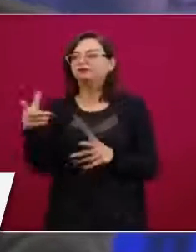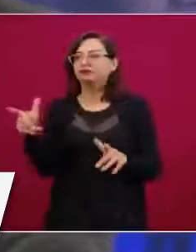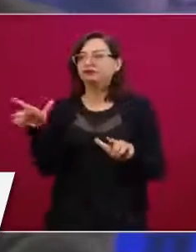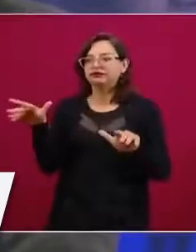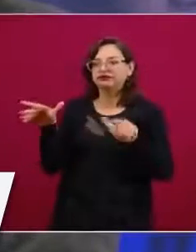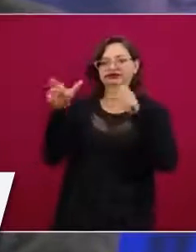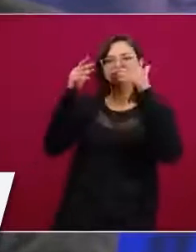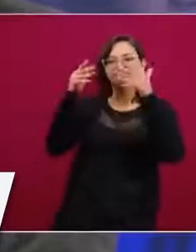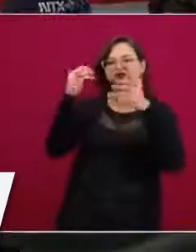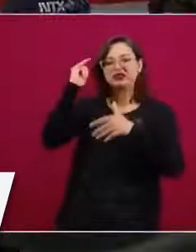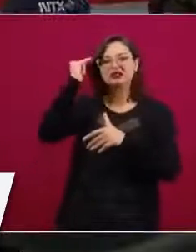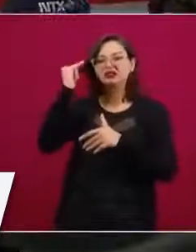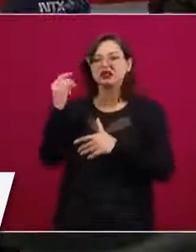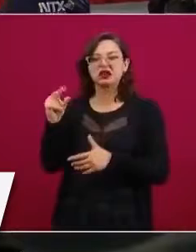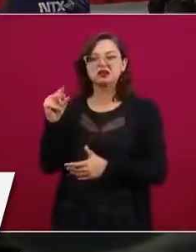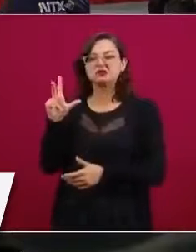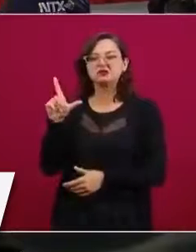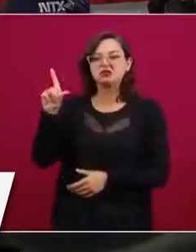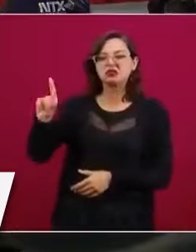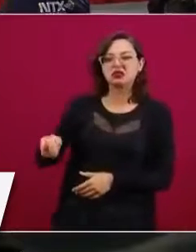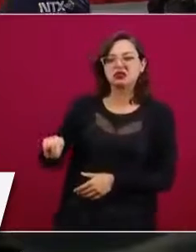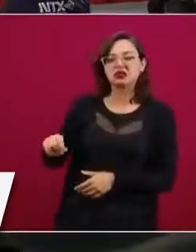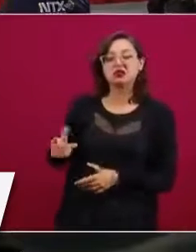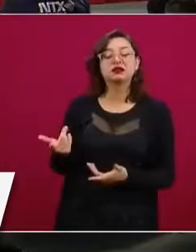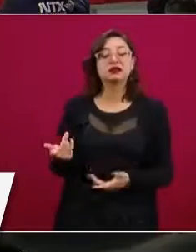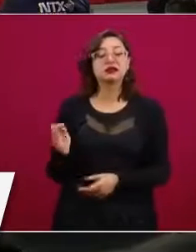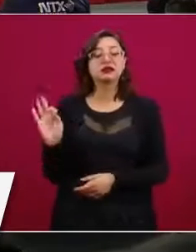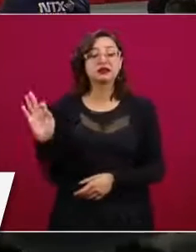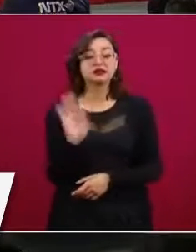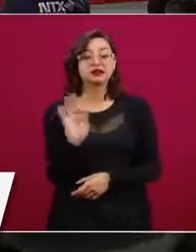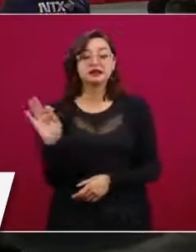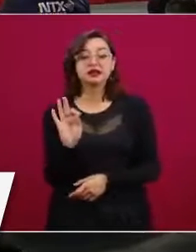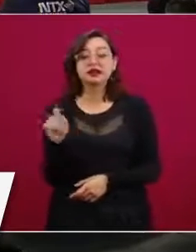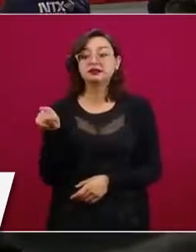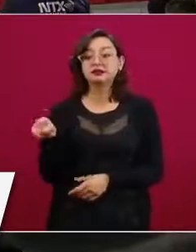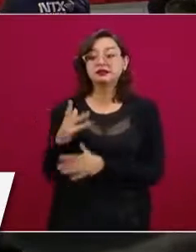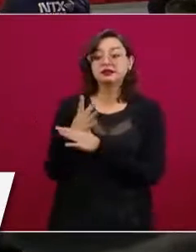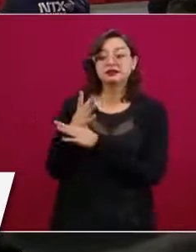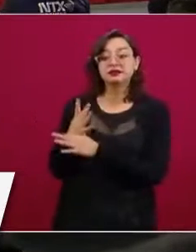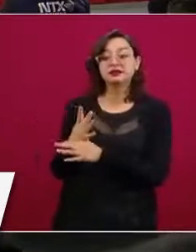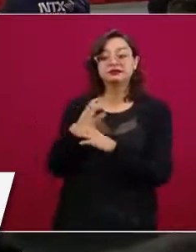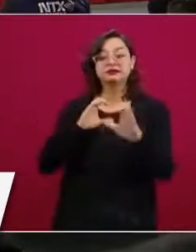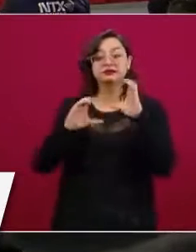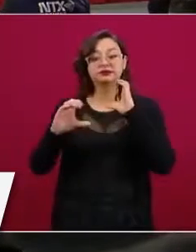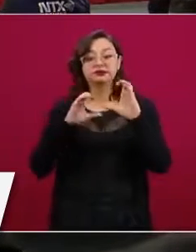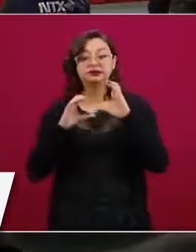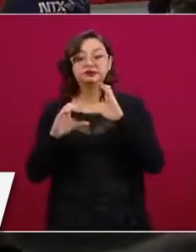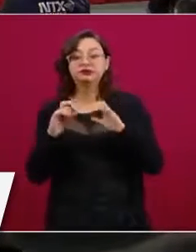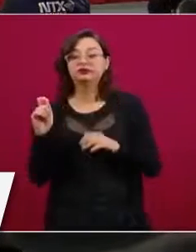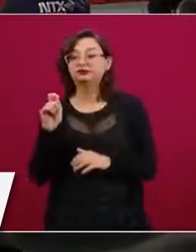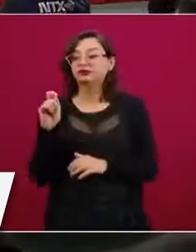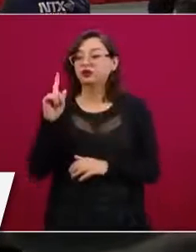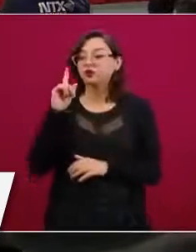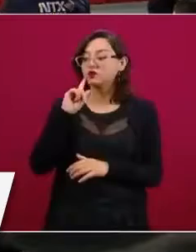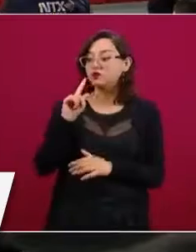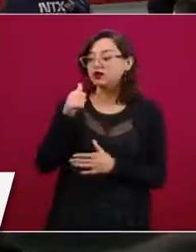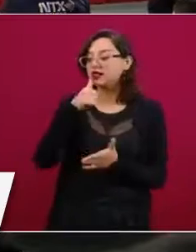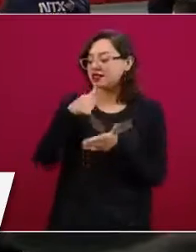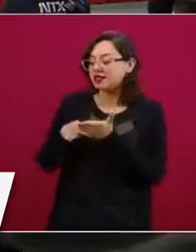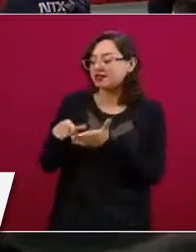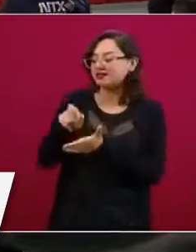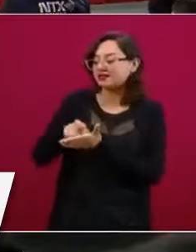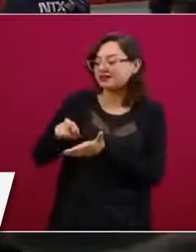culturas indígenas. Quizá te revele que la única forma de comunicarse con su novia era por carta,